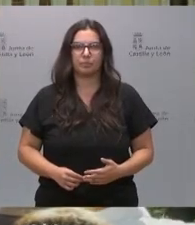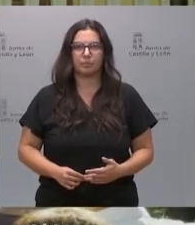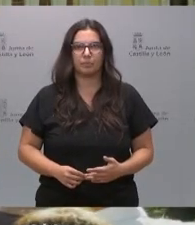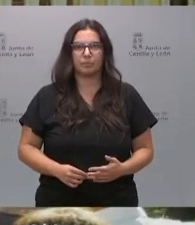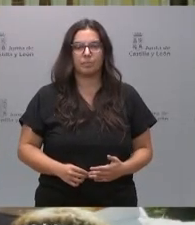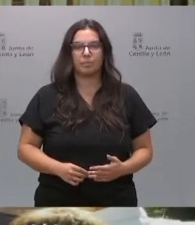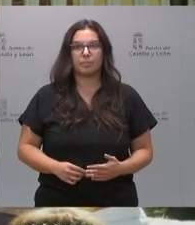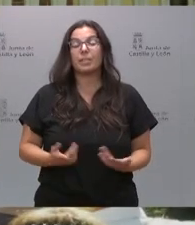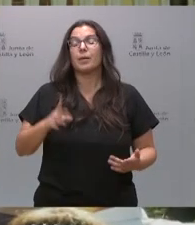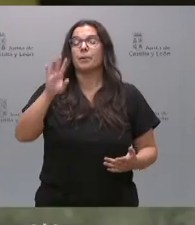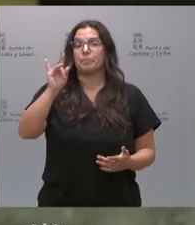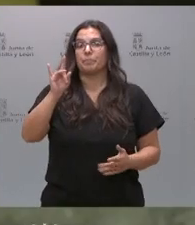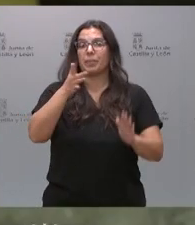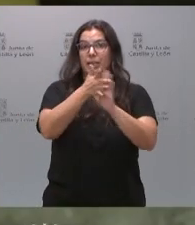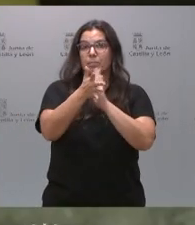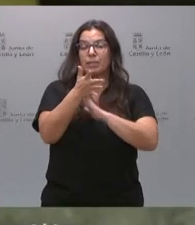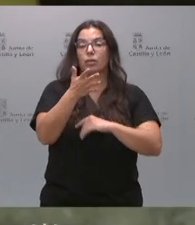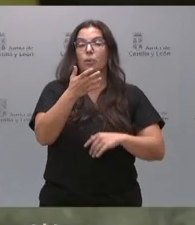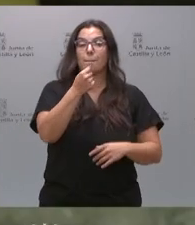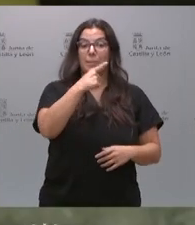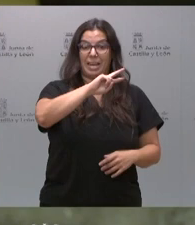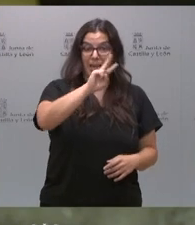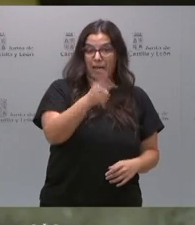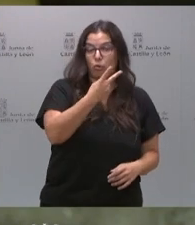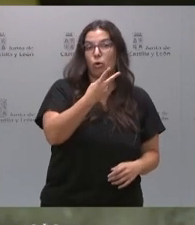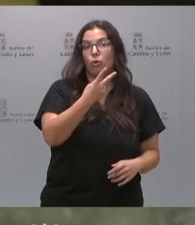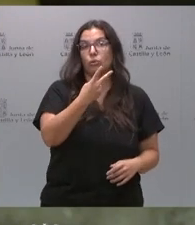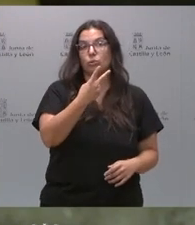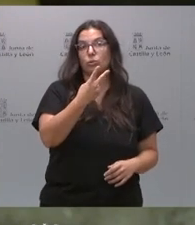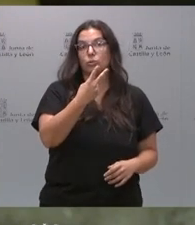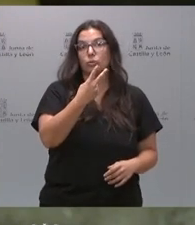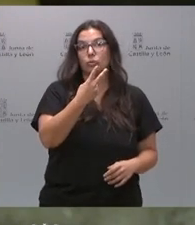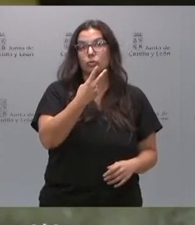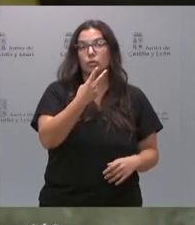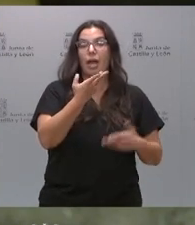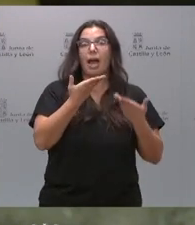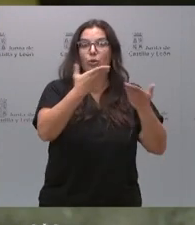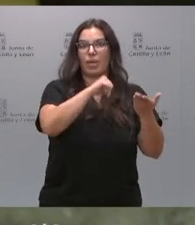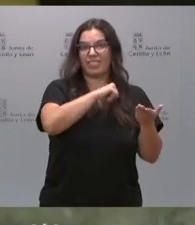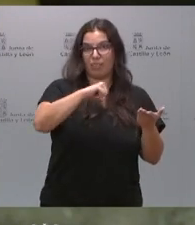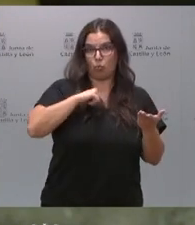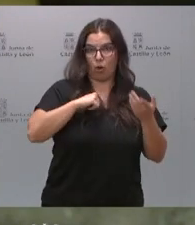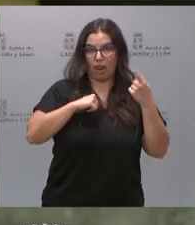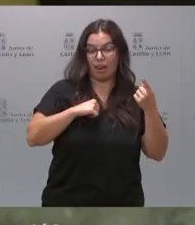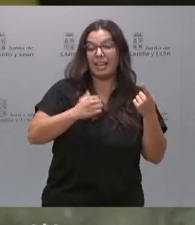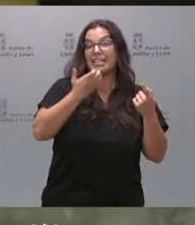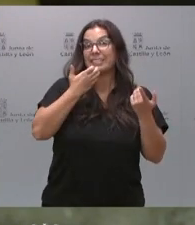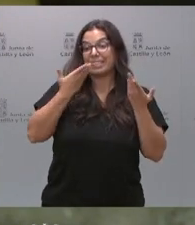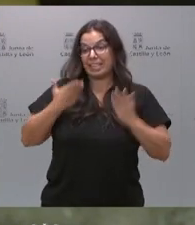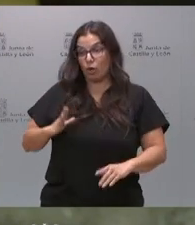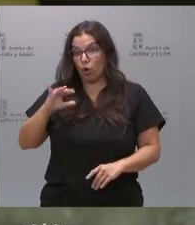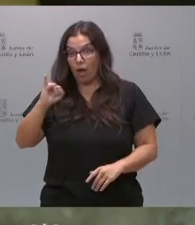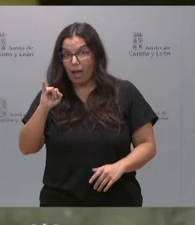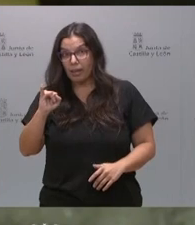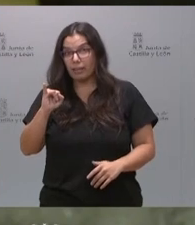Sí, explicar 1.000 euros por ayuda individual y cuando vienen con sus hijos